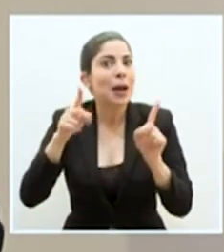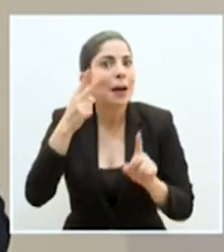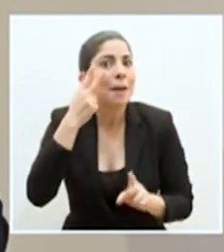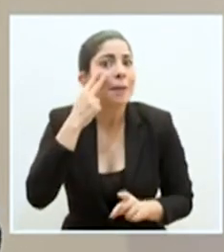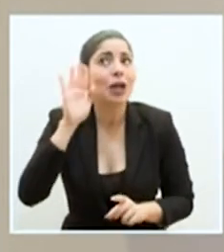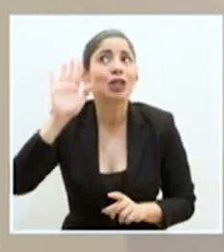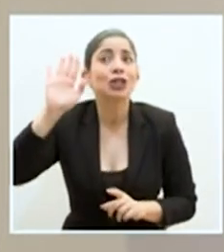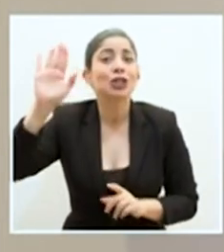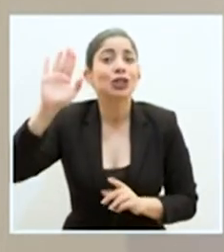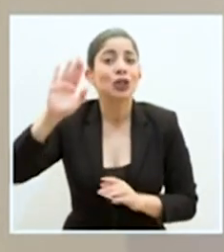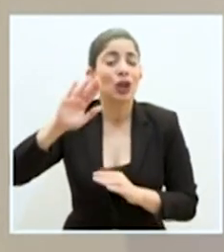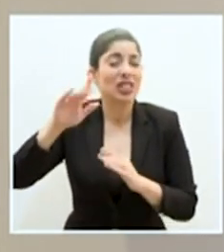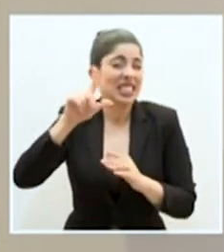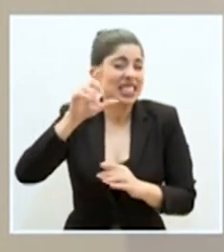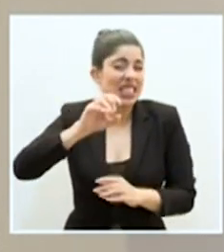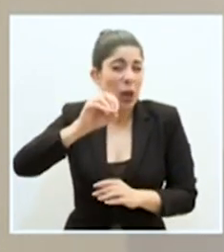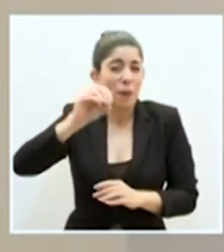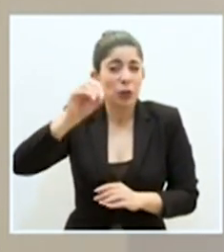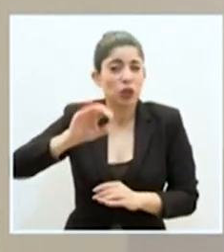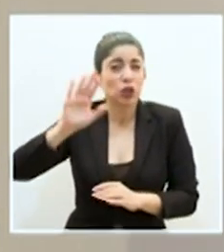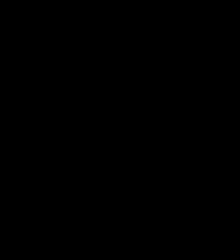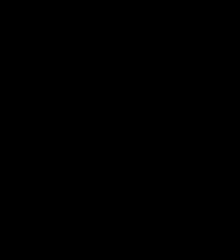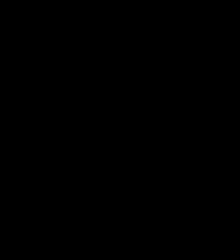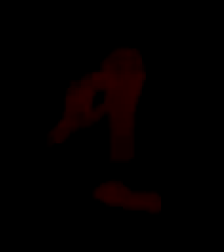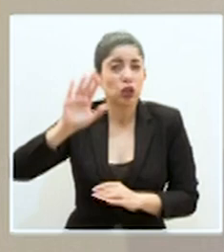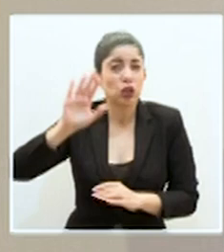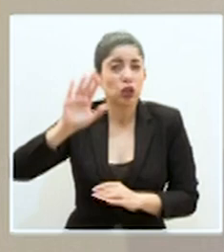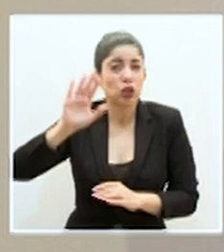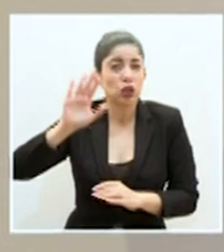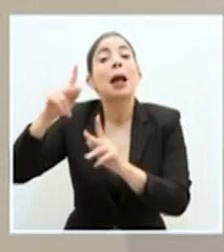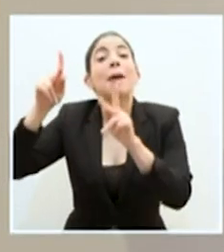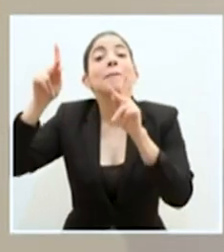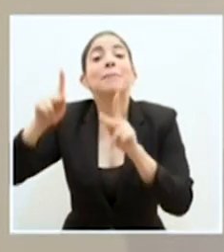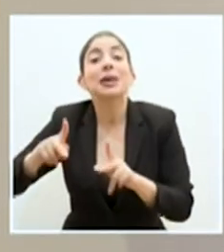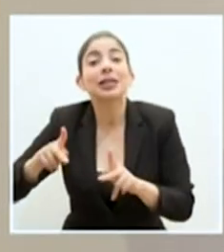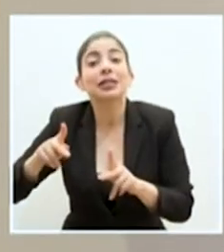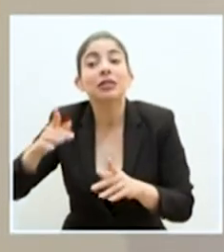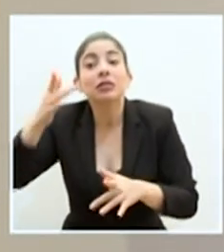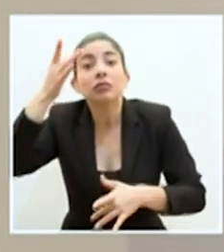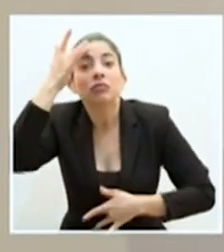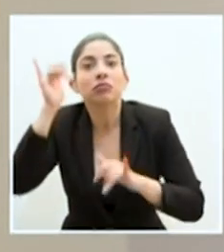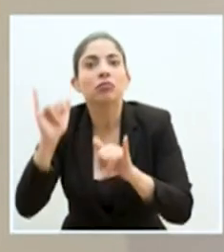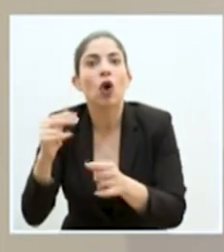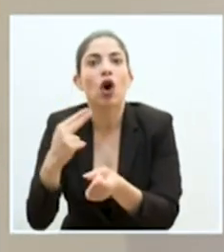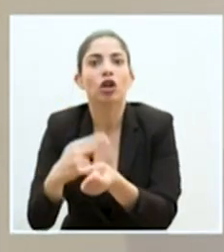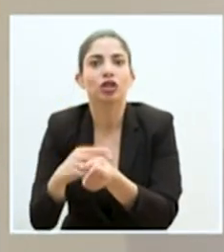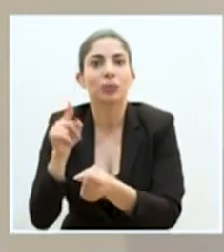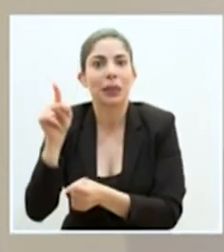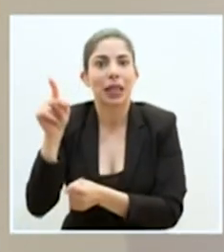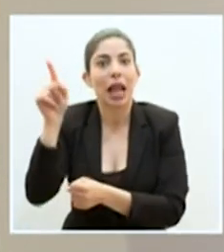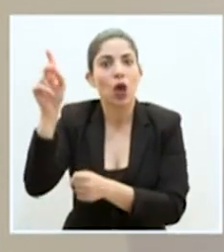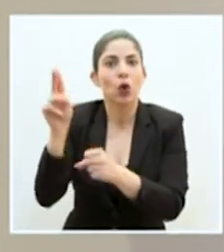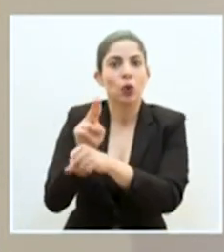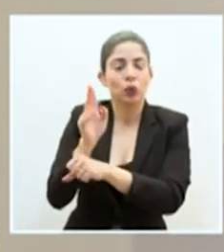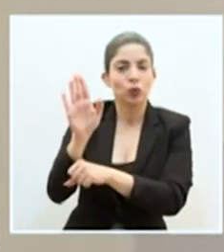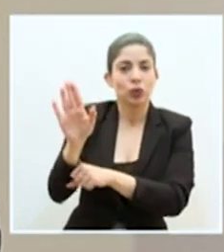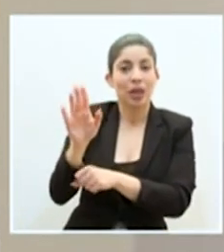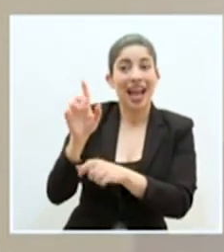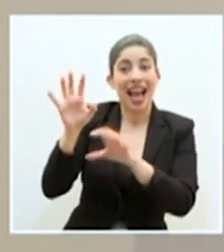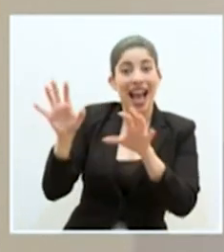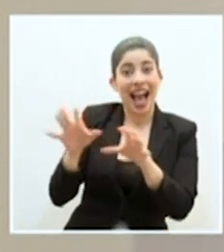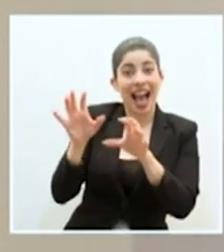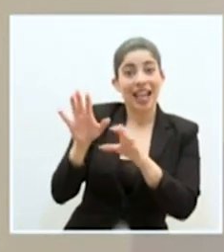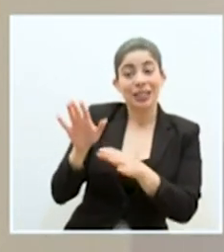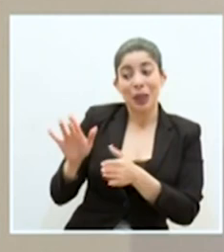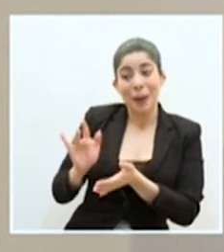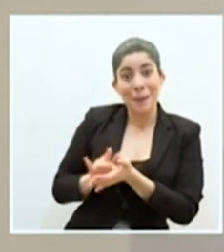protocolos, prácticamente todos, el 100%, han sido para personas hospitalizadas. Y recordemos que por el mecanismo de acción que tiene